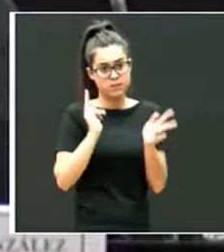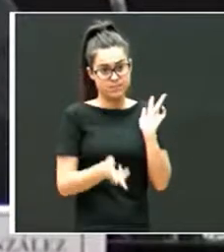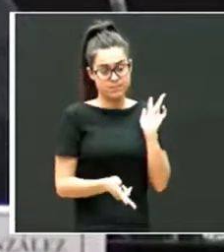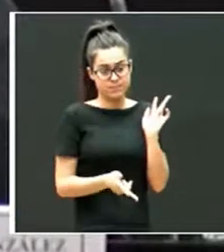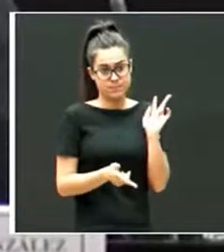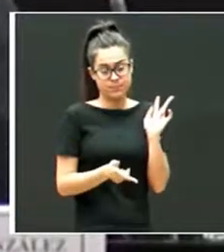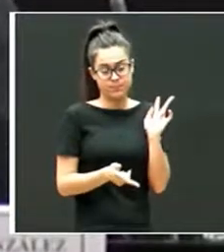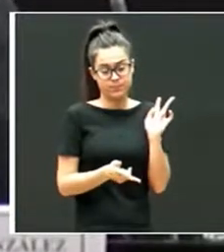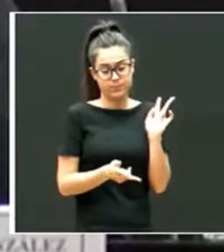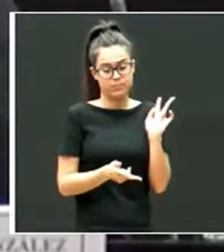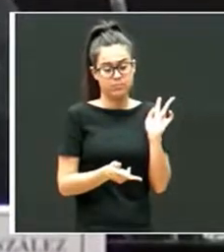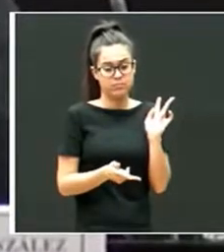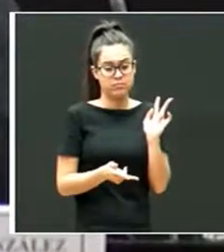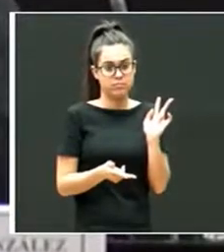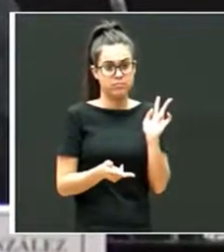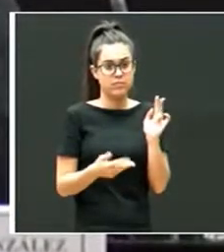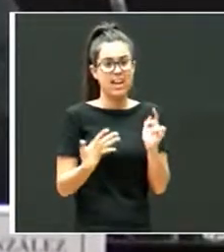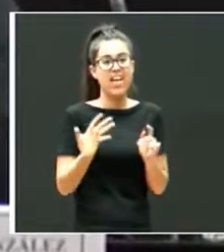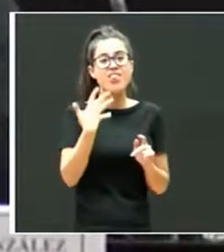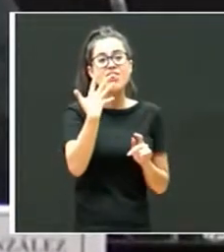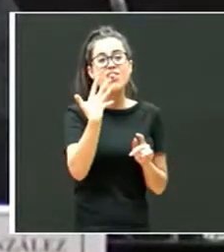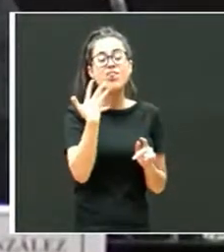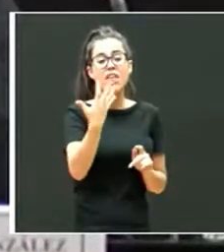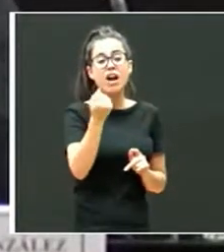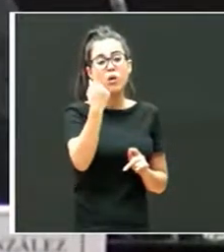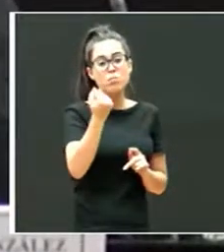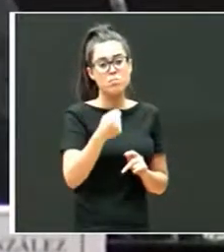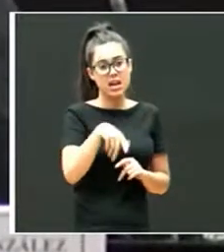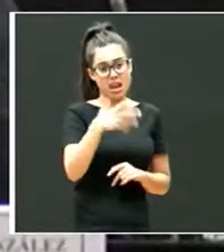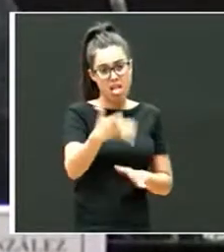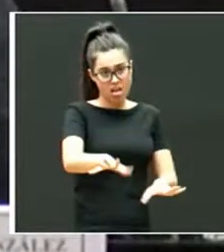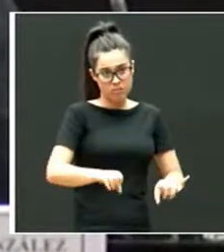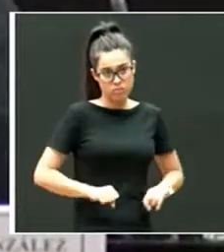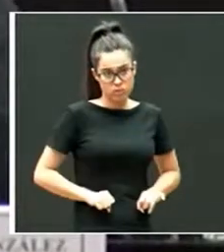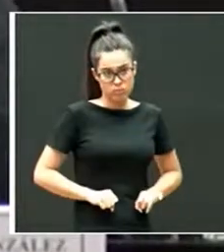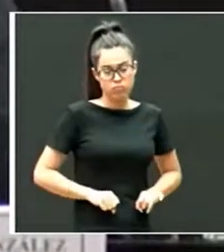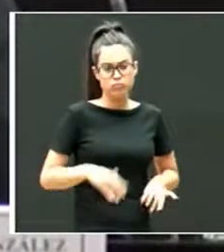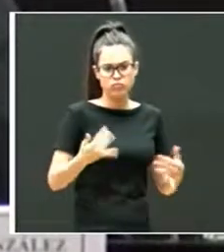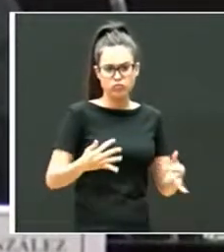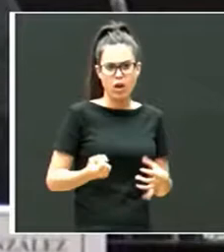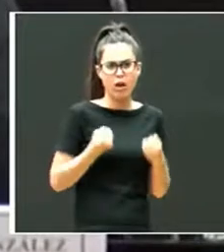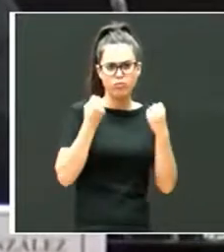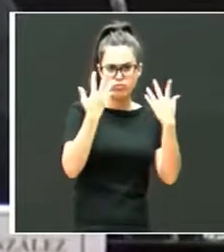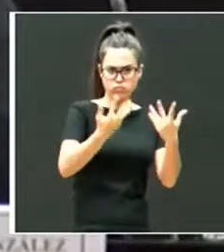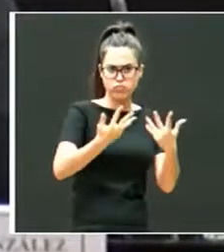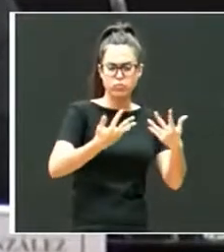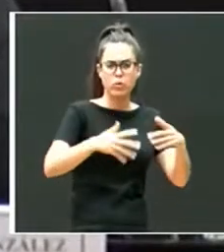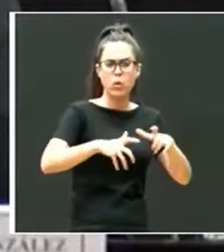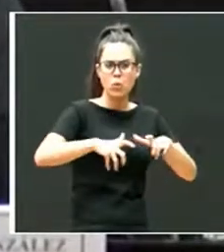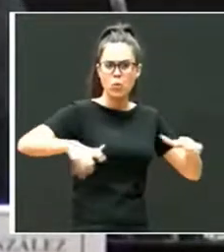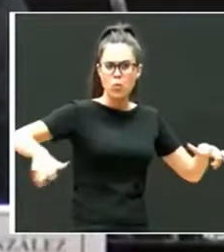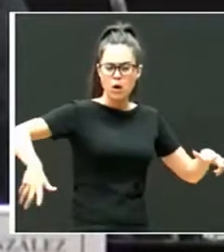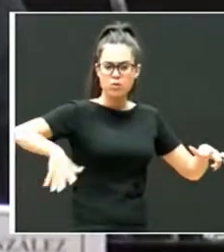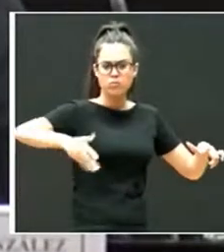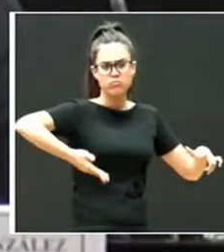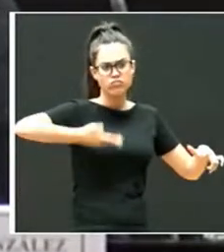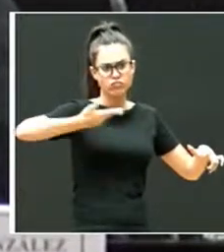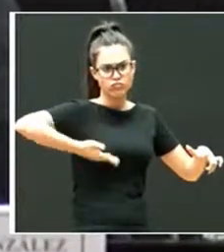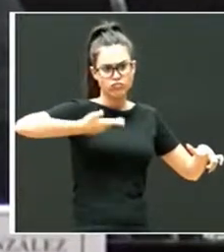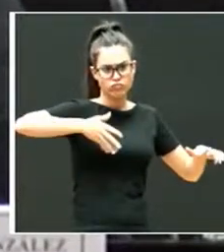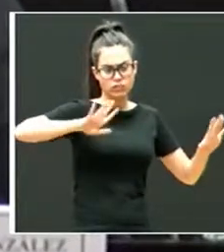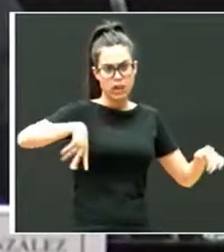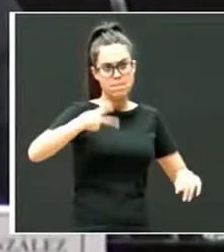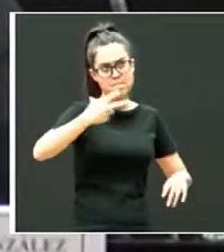habido en torno a 5.000 adopciones. Es un número muy importante, si lo dividimos entre 20